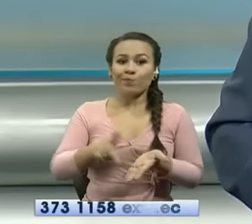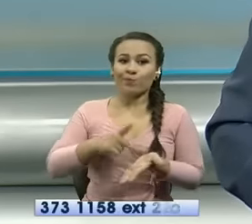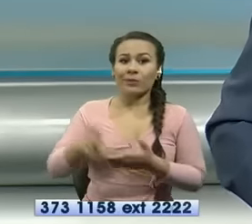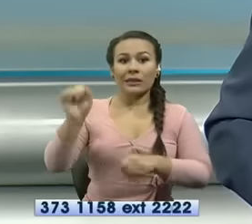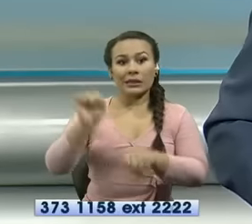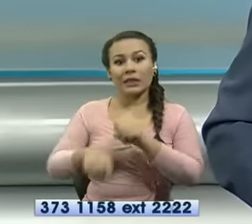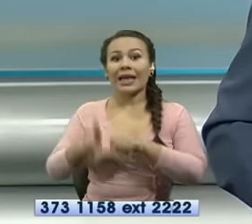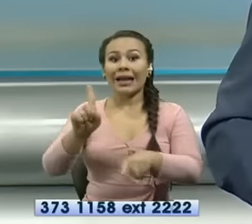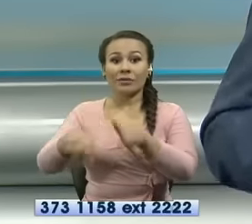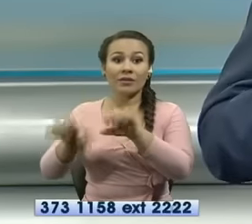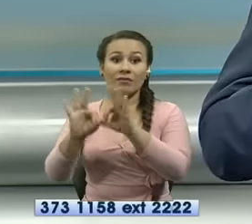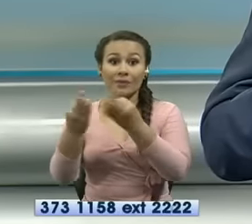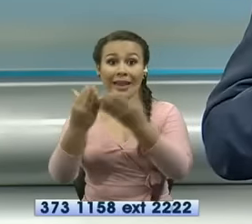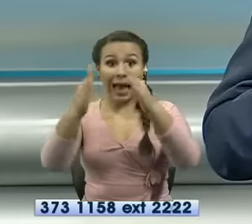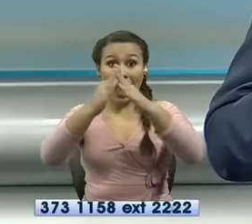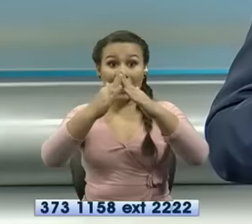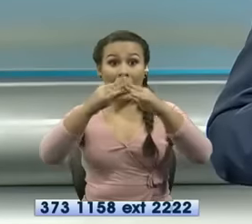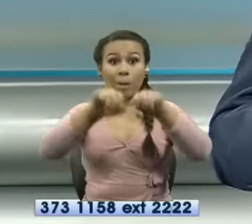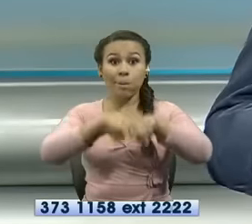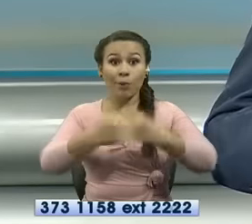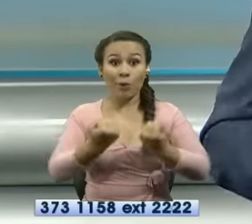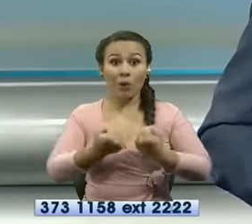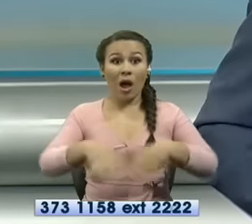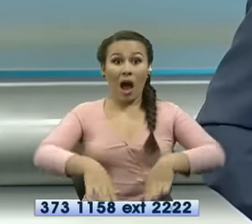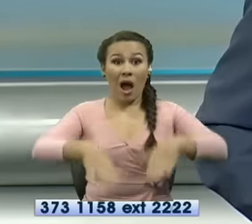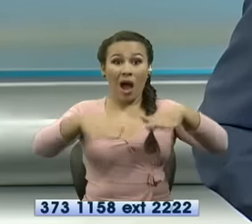resultaron afectadas en su propiedad